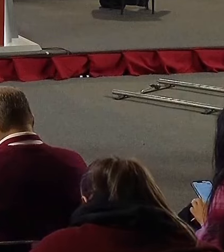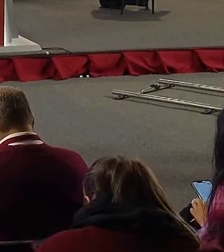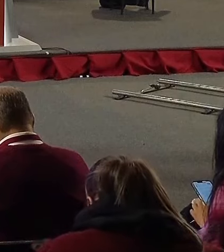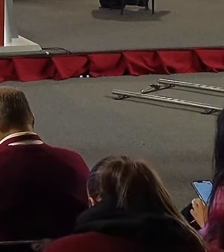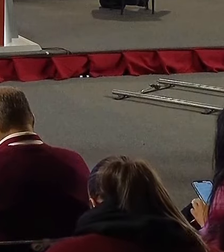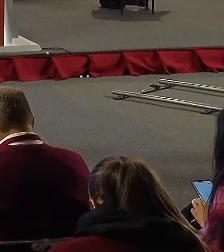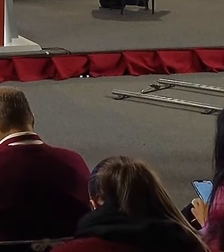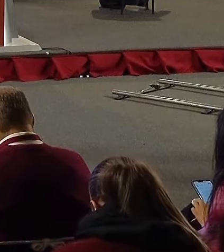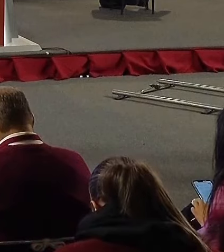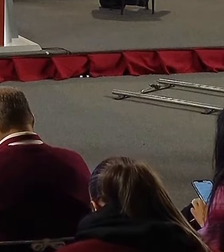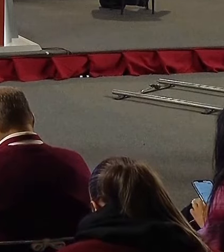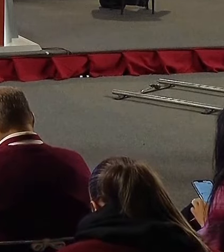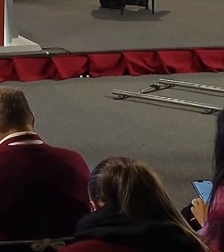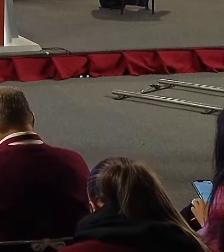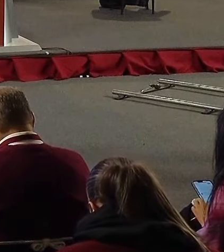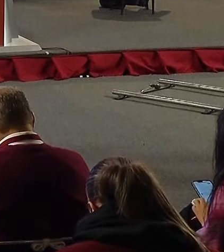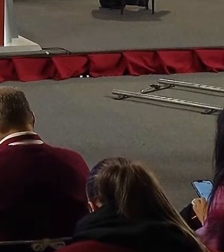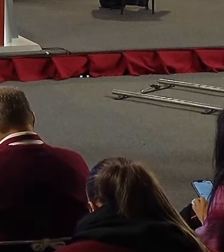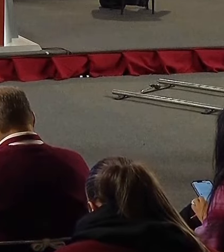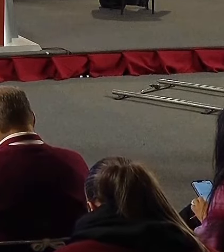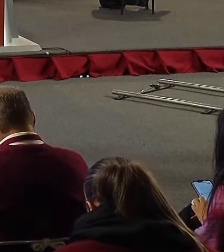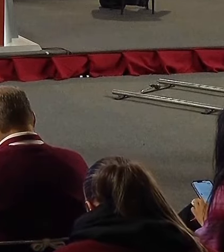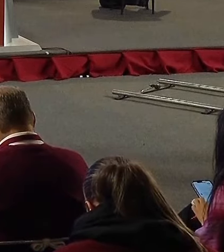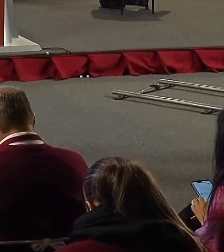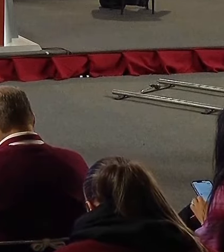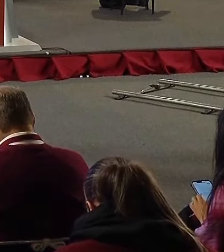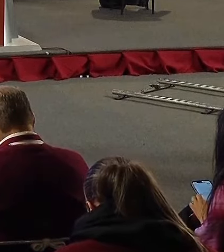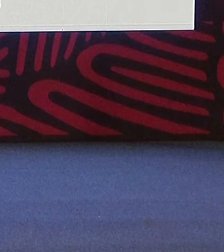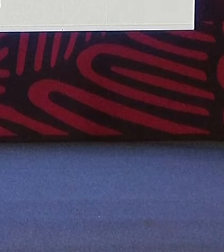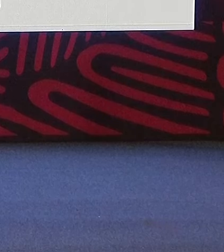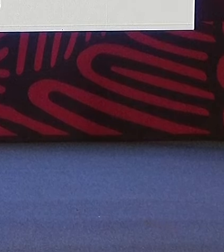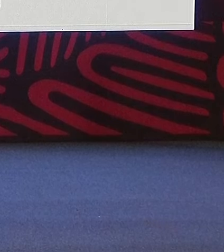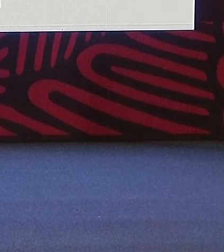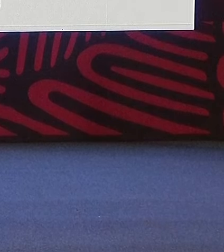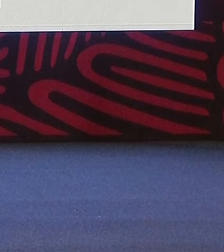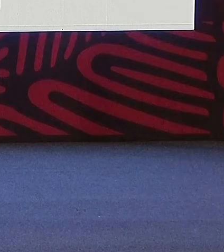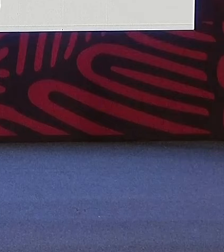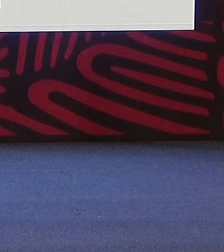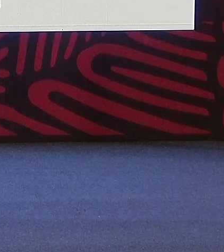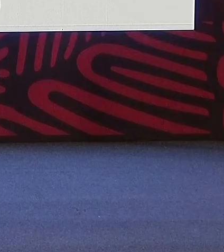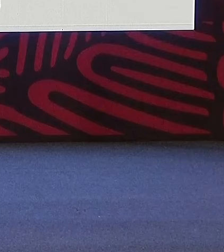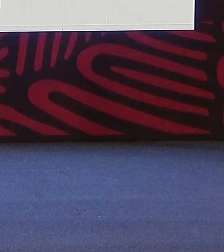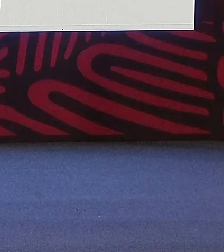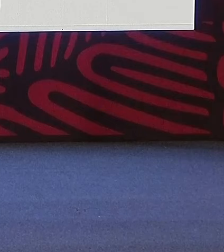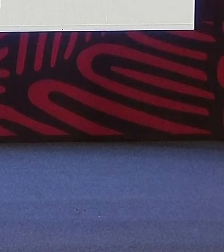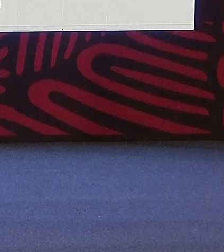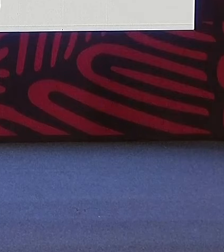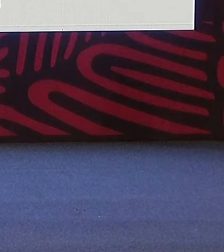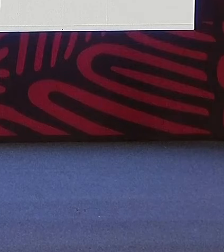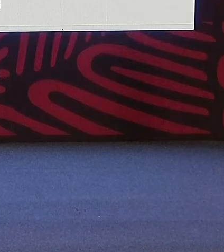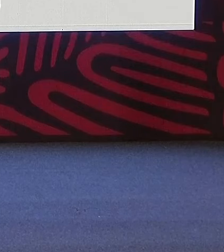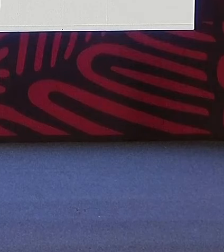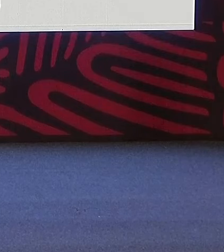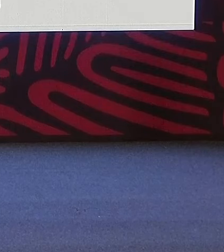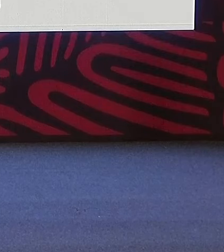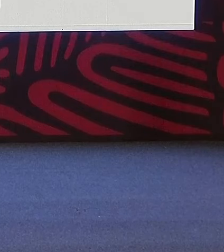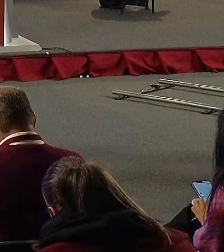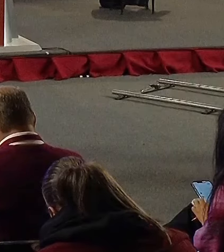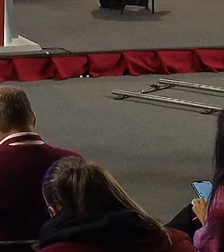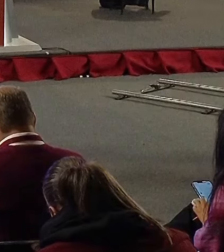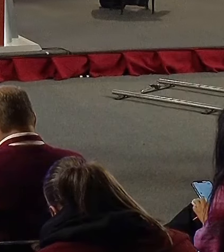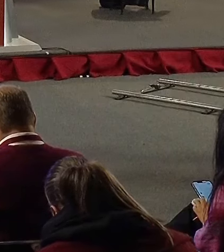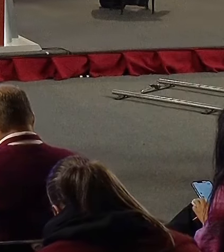aportación semilla de 64 mil millones de pesos. Se integra también una